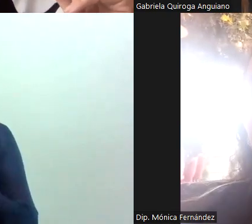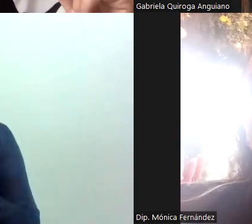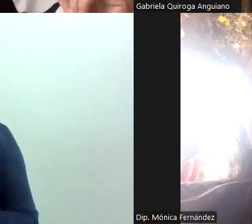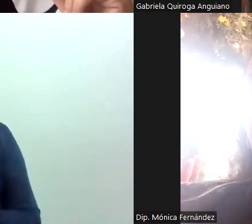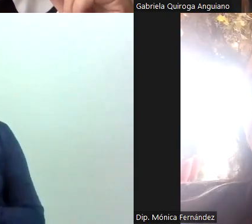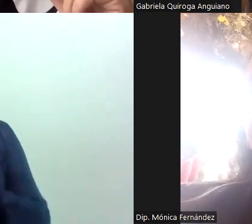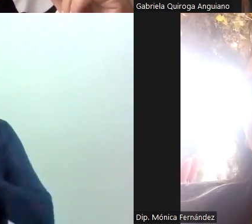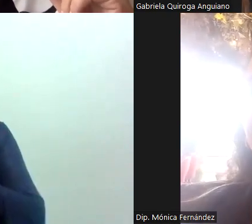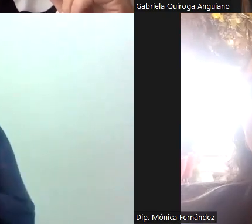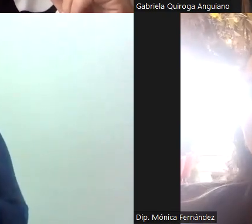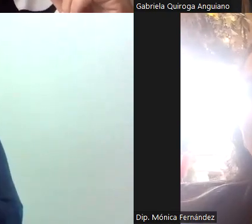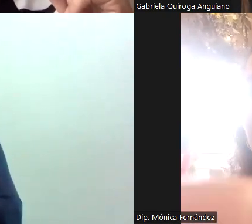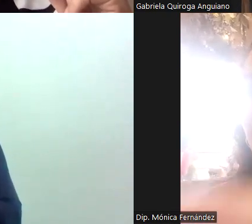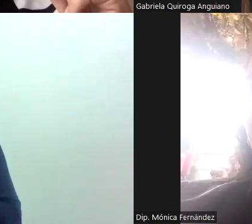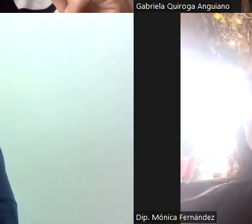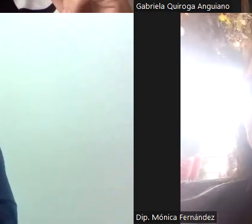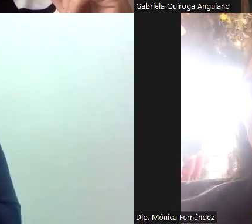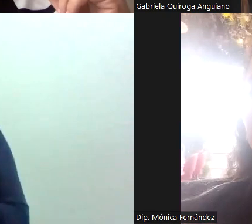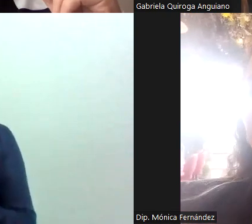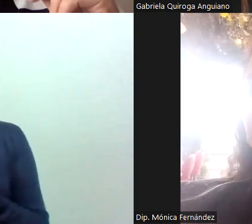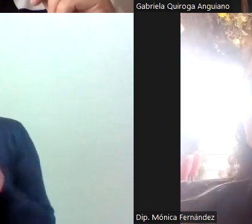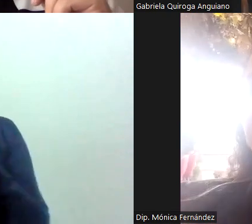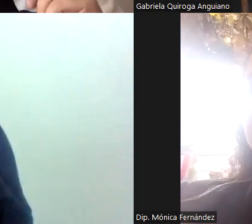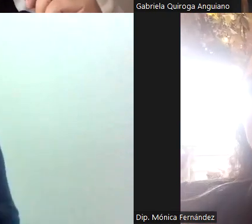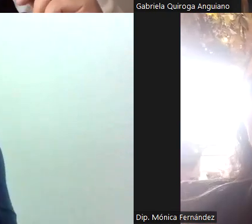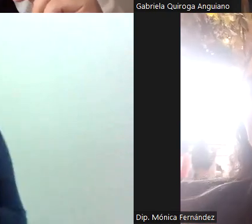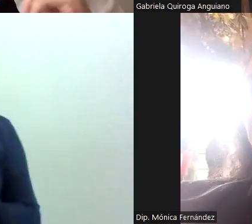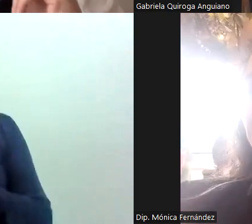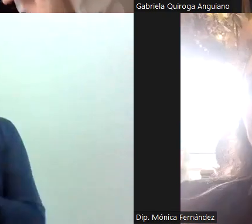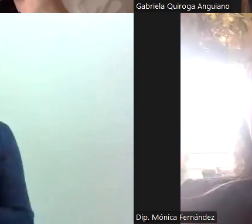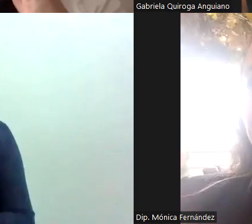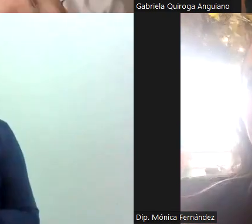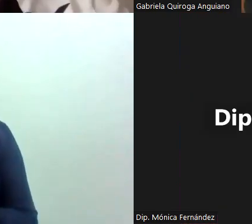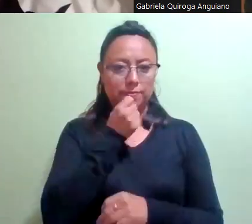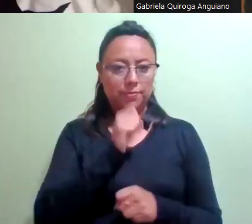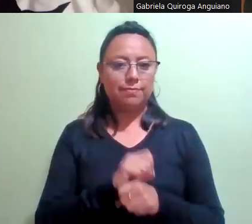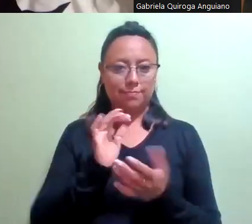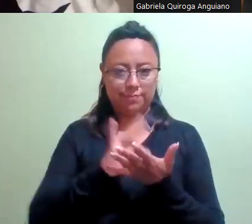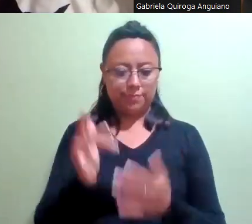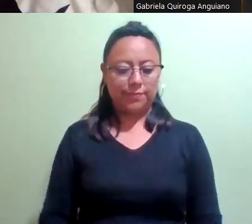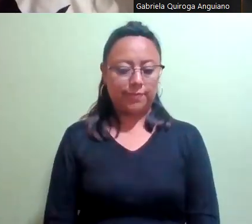apuntar mi asistencia, por favor, diputada secretaria. Gracias. Sí, diputada.